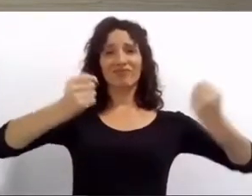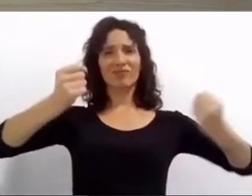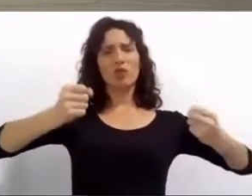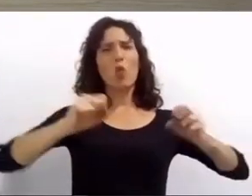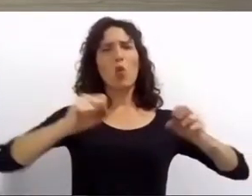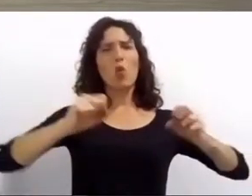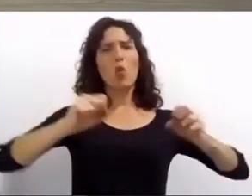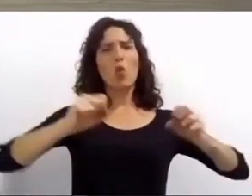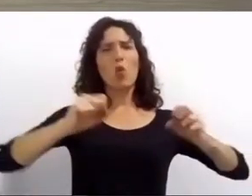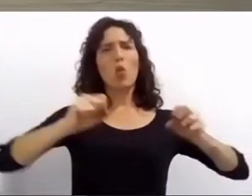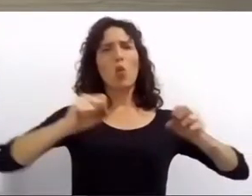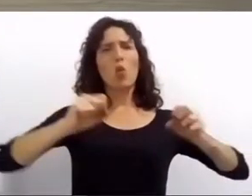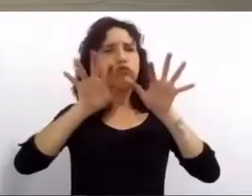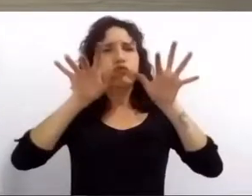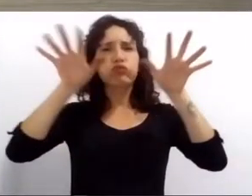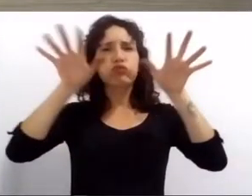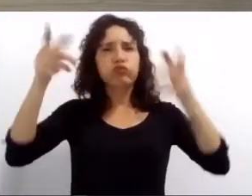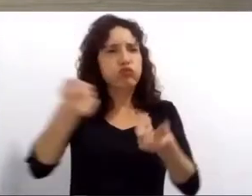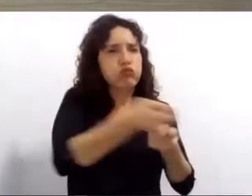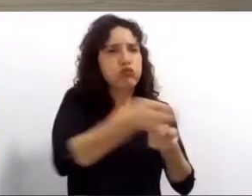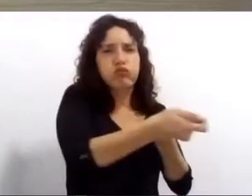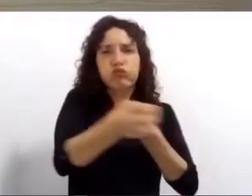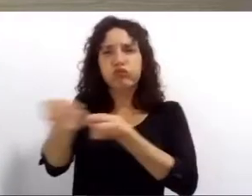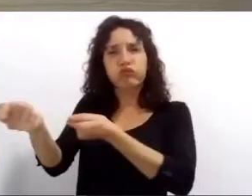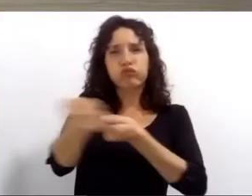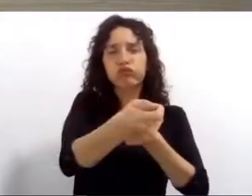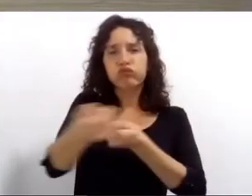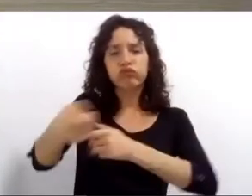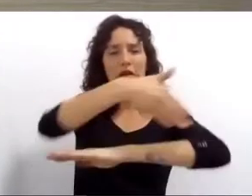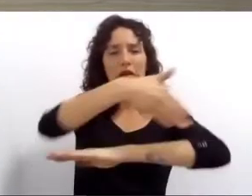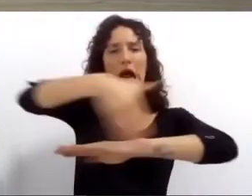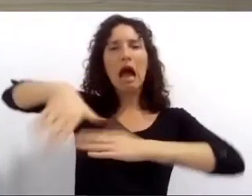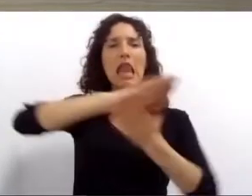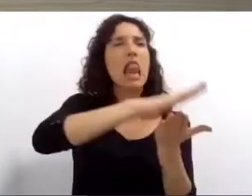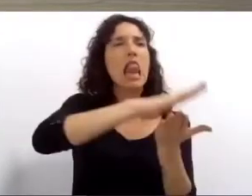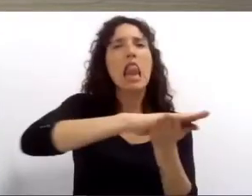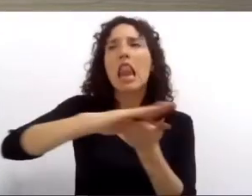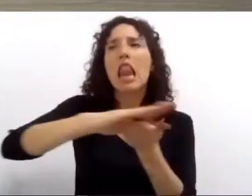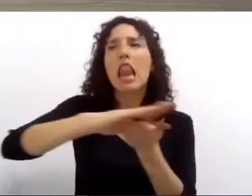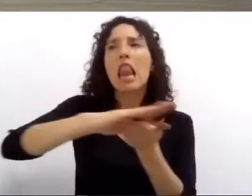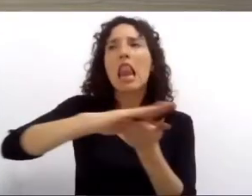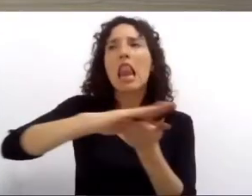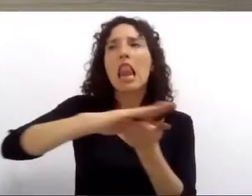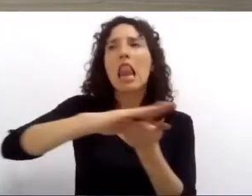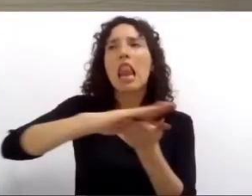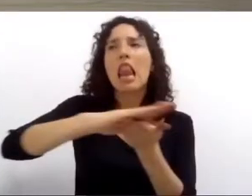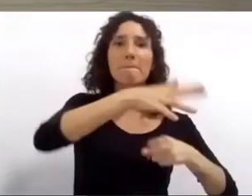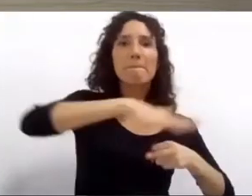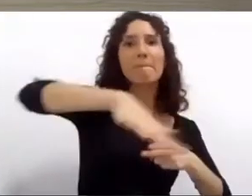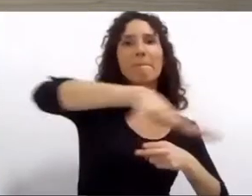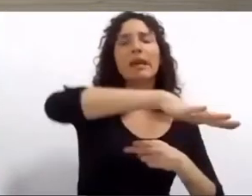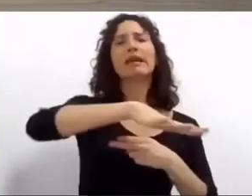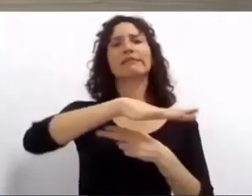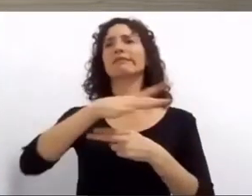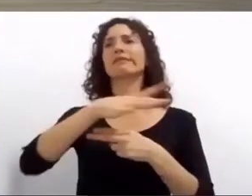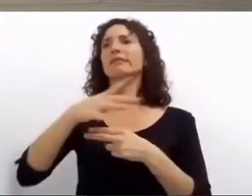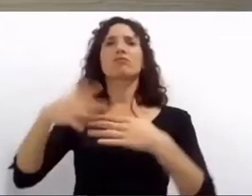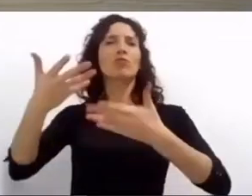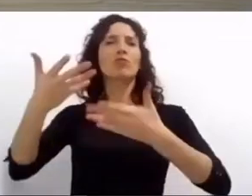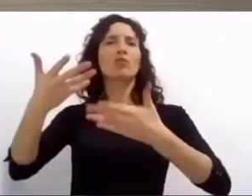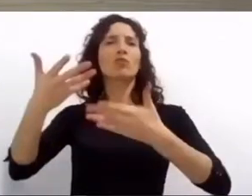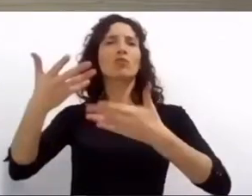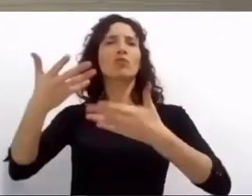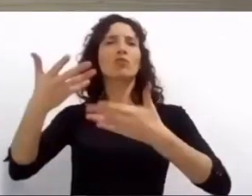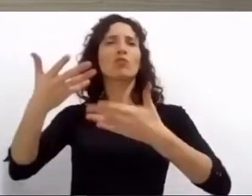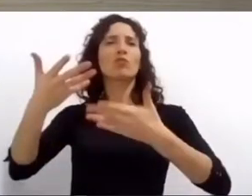utiliza para la limpieza de hospitales y grandes espacios. Lavamos con cloro plazas, espacios públicos y las esquinas de mayor concentración de